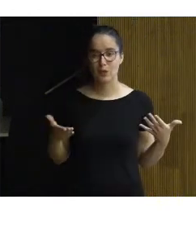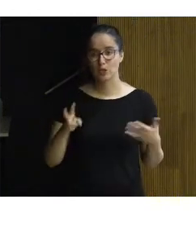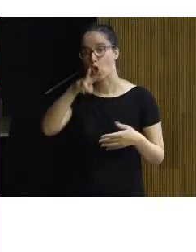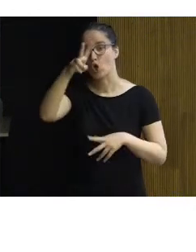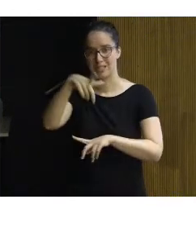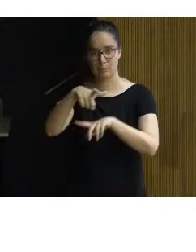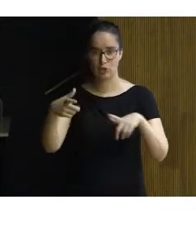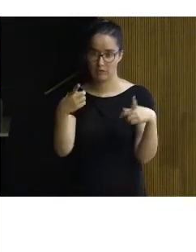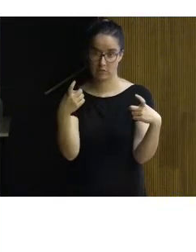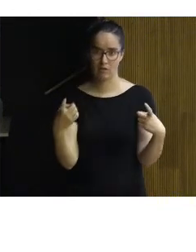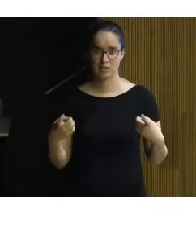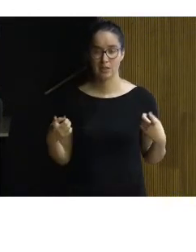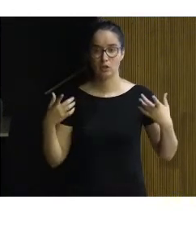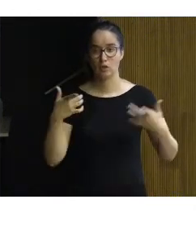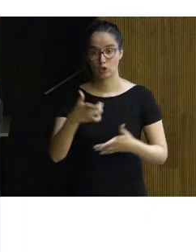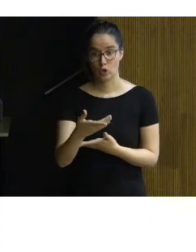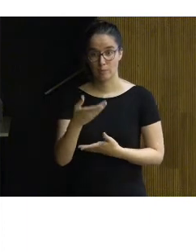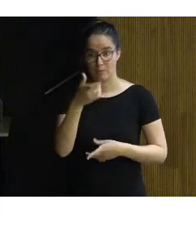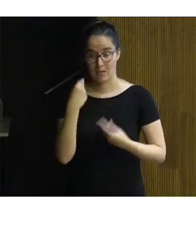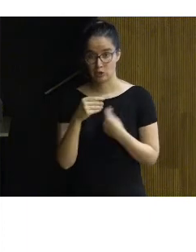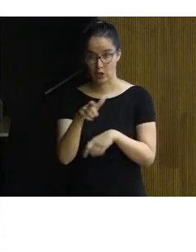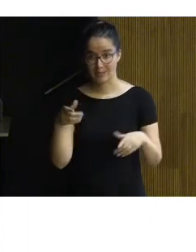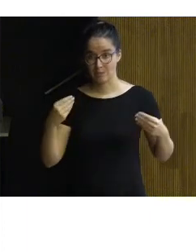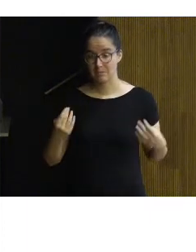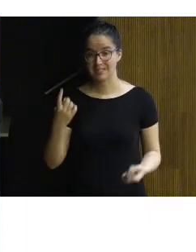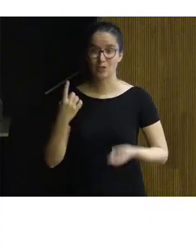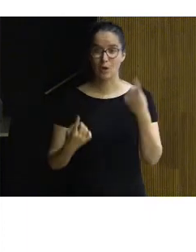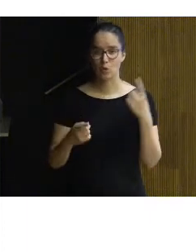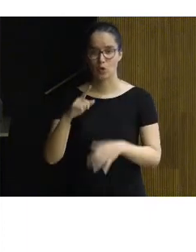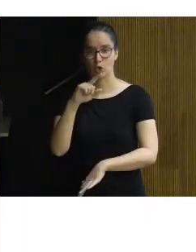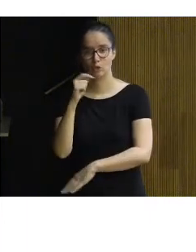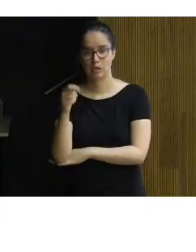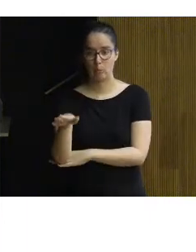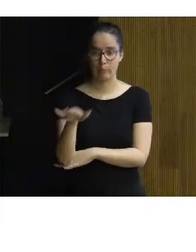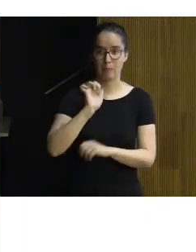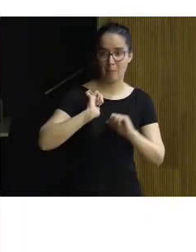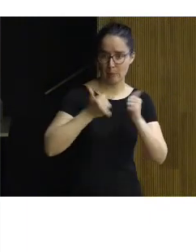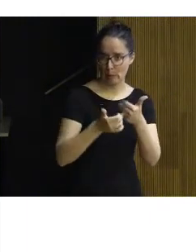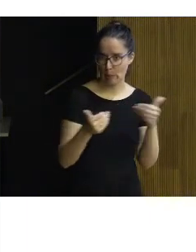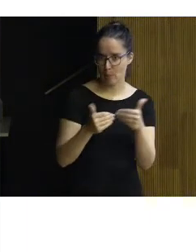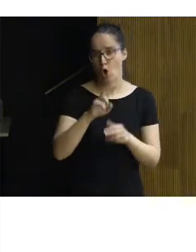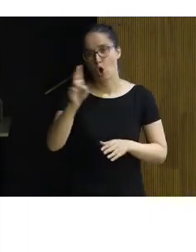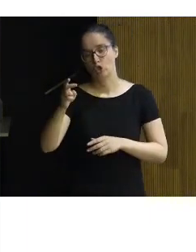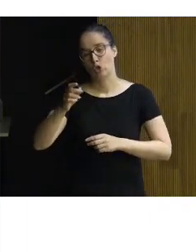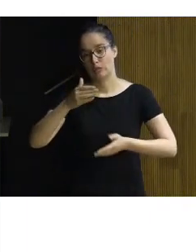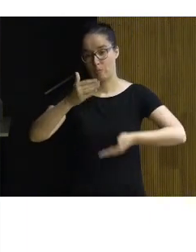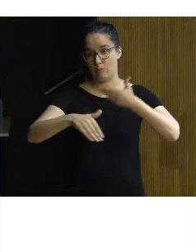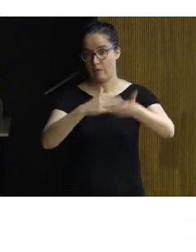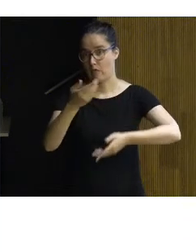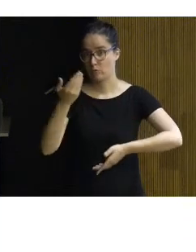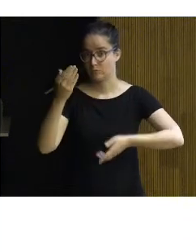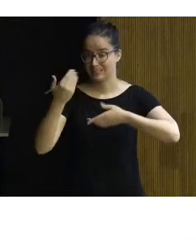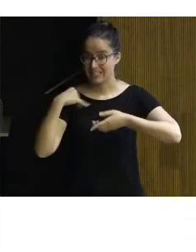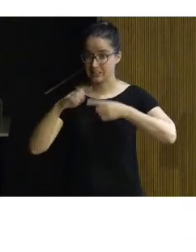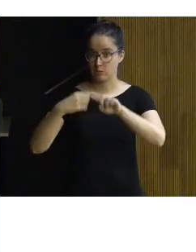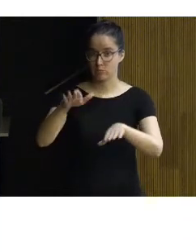interlocutores, entonces, con esos interlocutores que conseguimos, algunos conseguimos implicar al principio, otros fue durante el proceso, pues